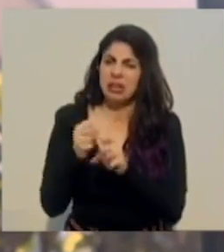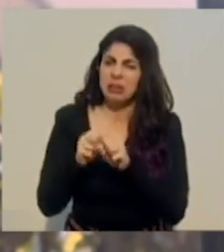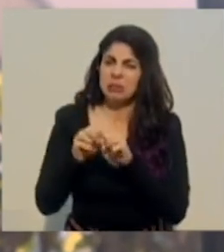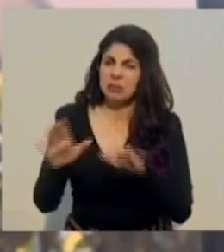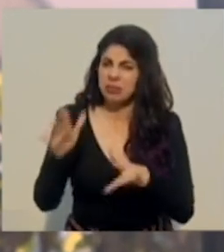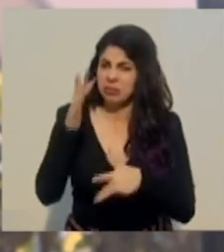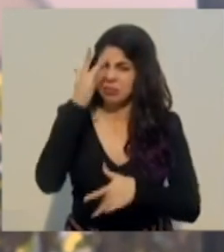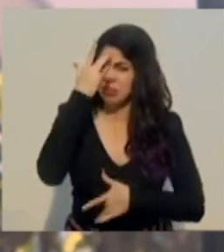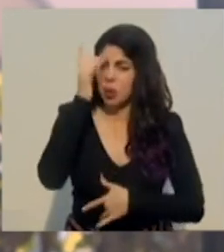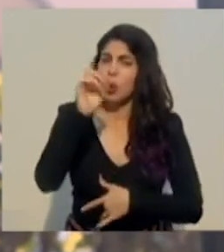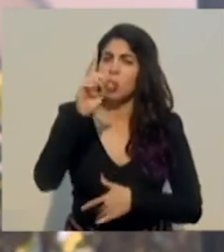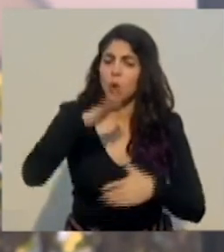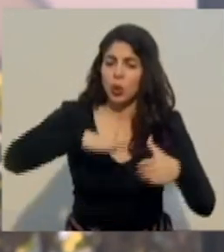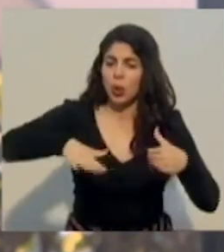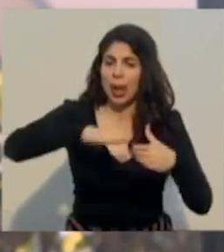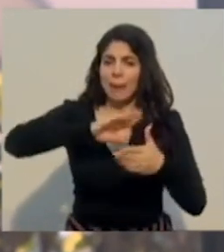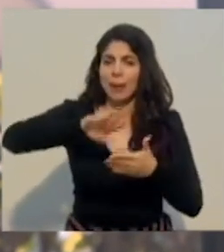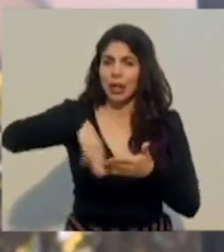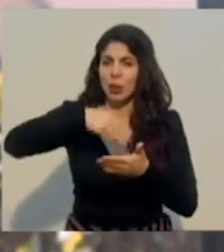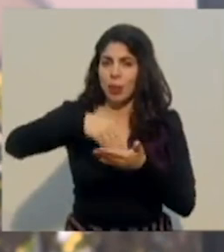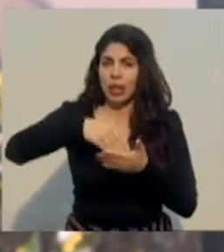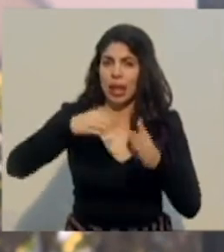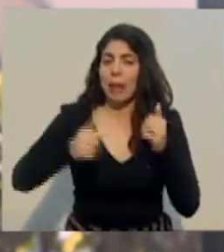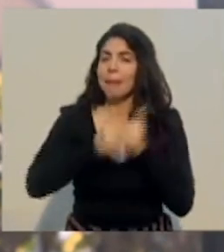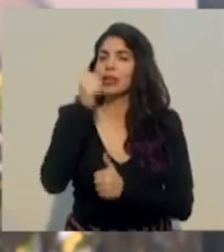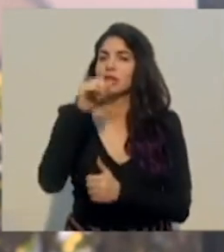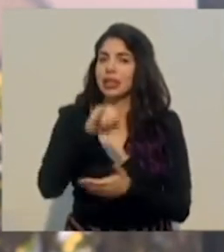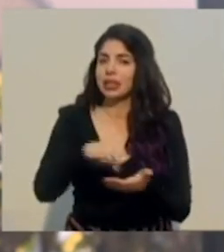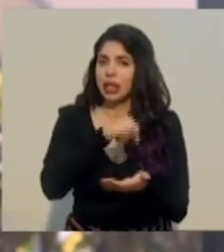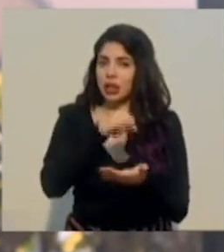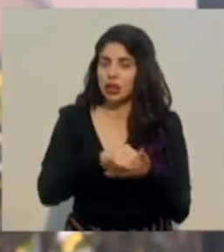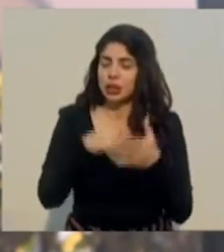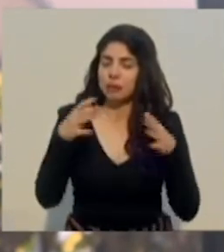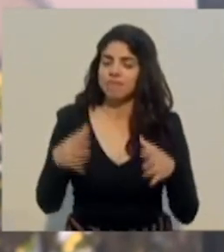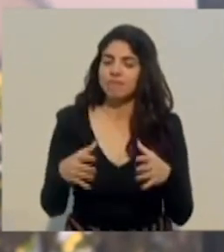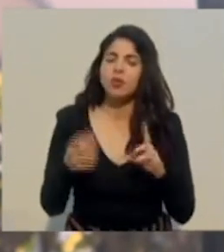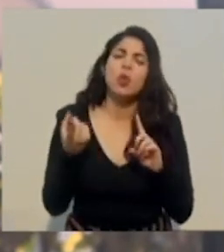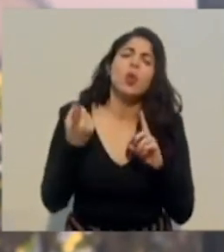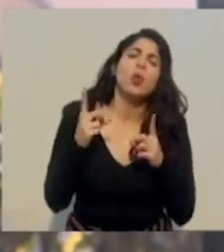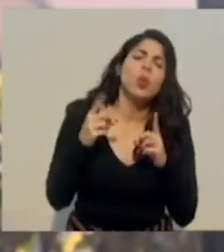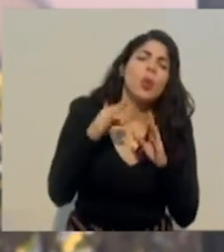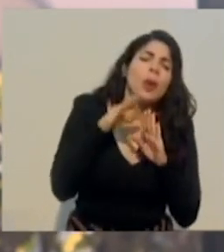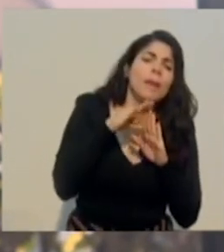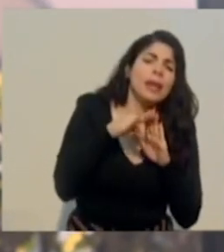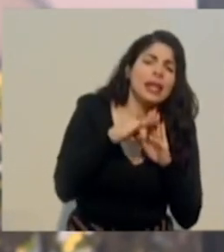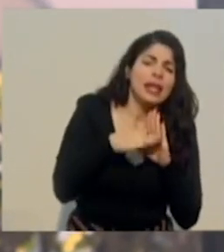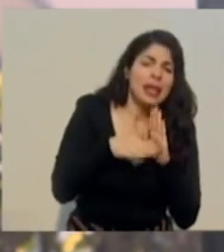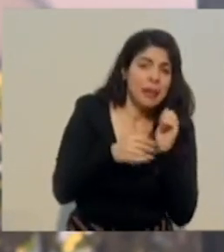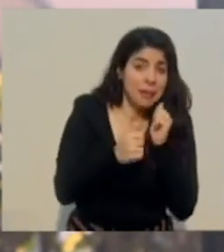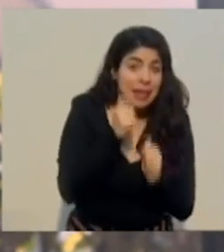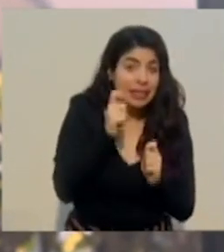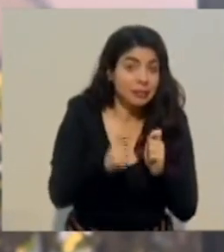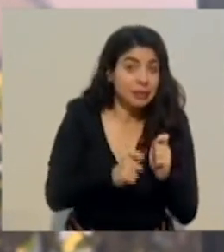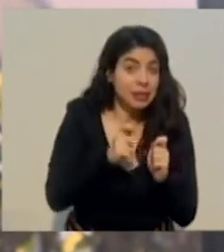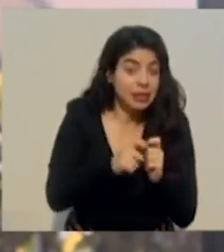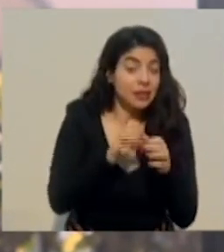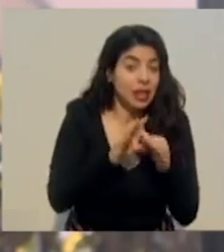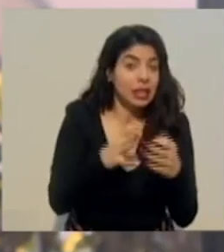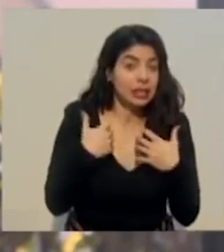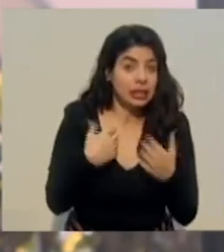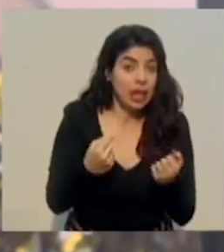la mayoría de ellos de San José. ¿Qué medidas concretas con salud están coordinando ustedes